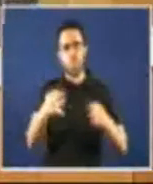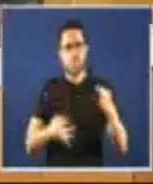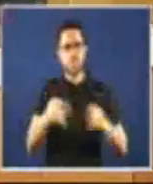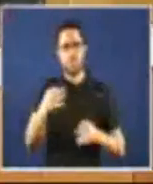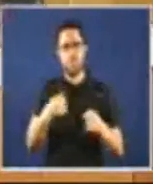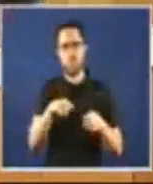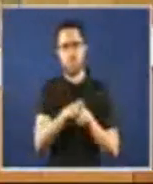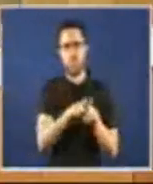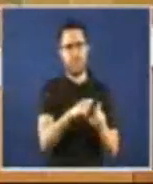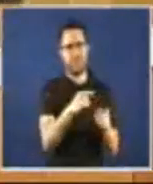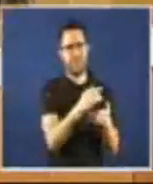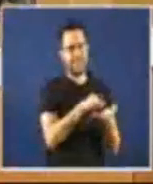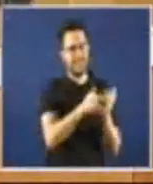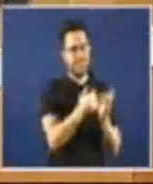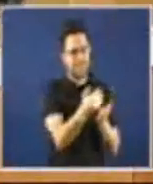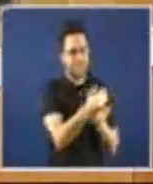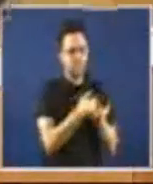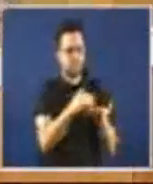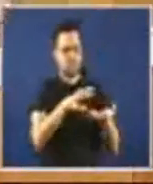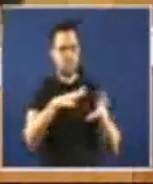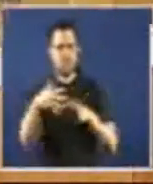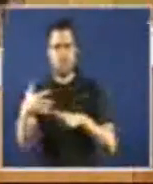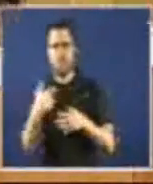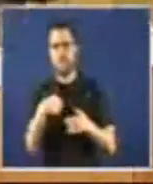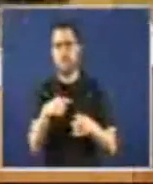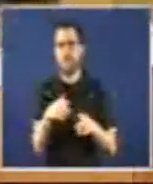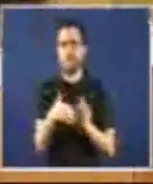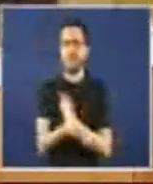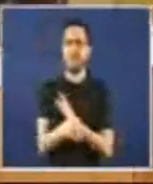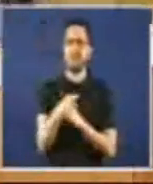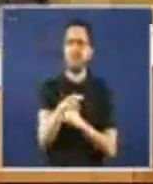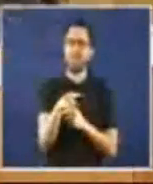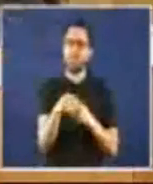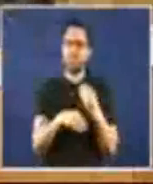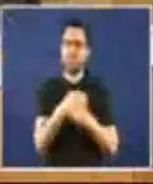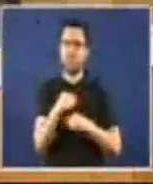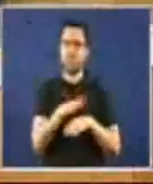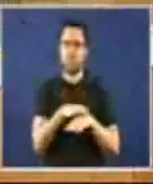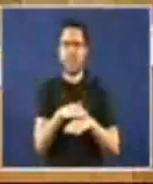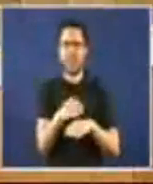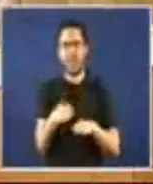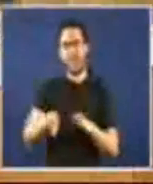que amais di que en ningún caso chegará a ser confiscatorio estaba previsto para que a dereita os ricos dixen non nos van a confiscar están